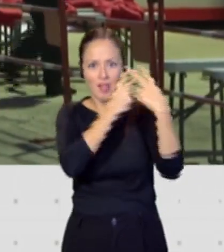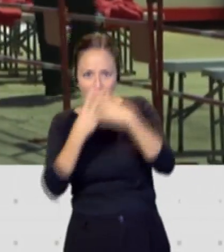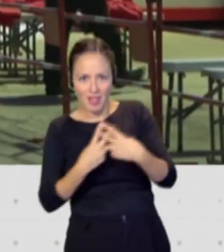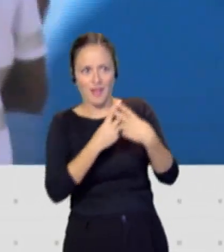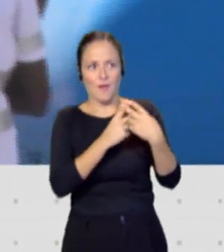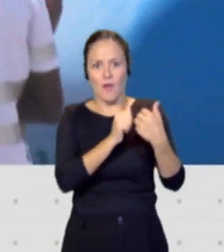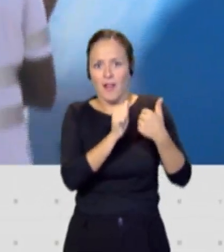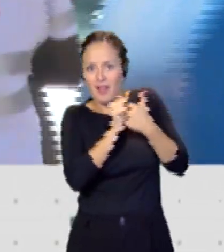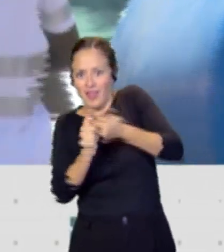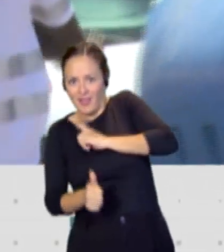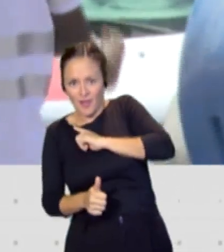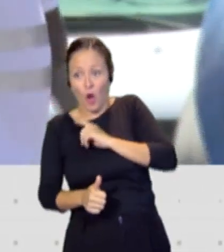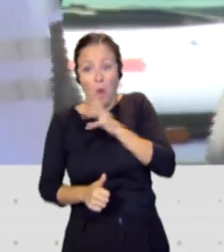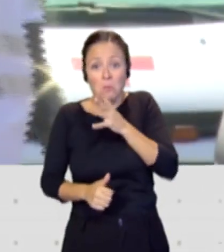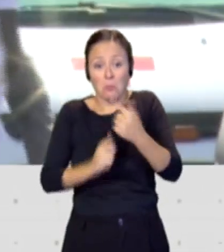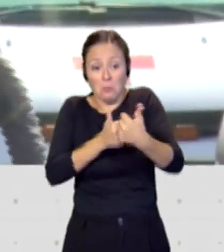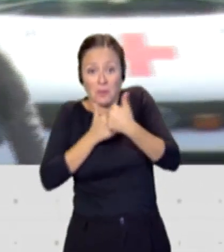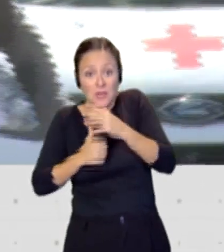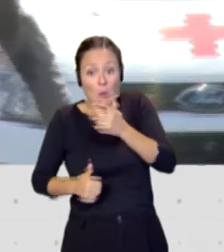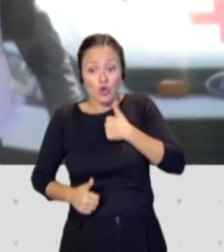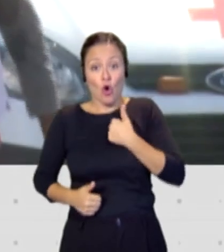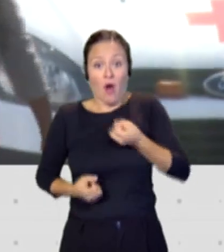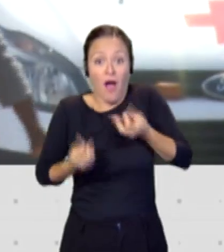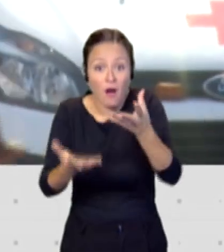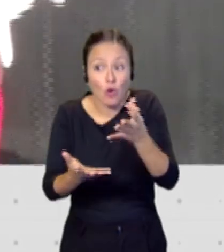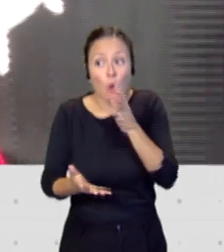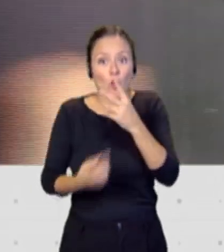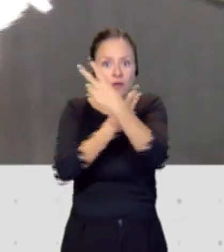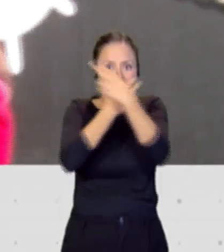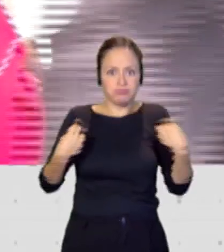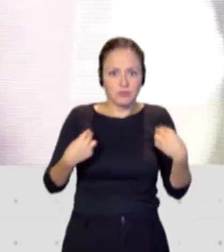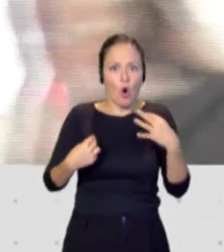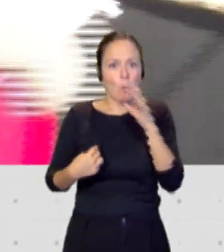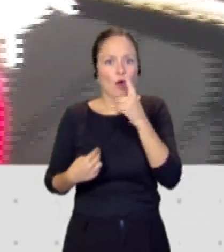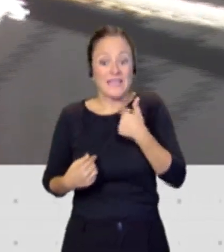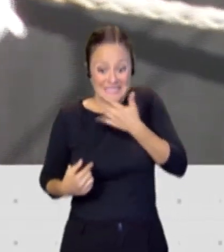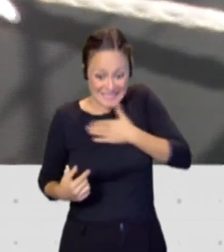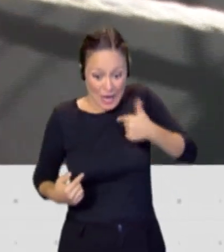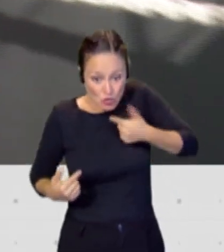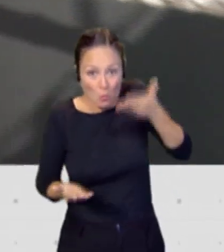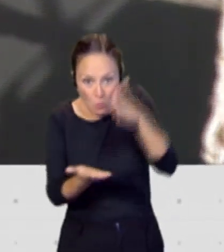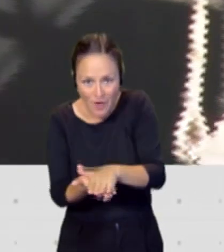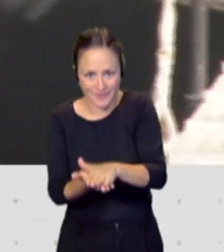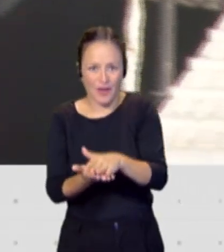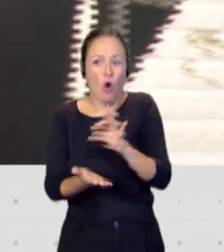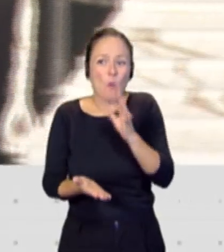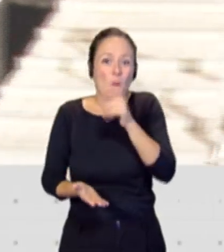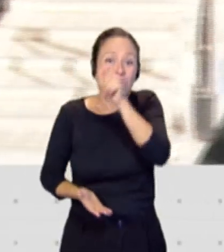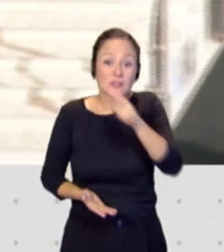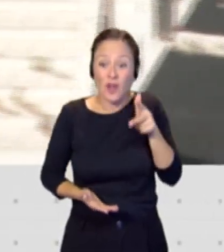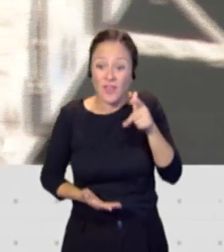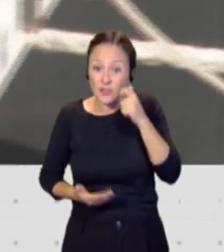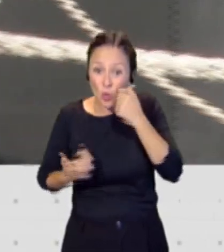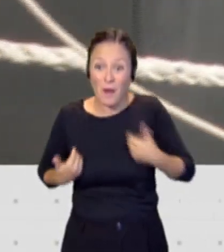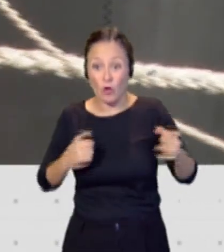por hablar, nos persiguen porque nos quieren calladas, nos persiguen porque nos quieren muertas, nos persiguen porque las defensoras de derechos humanos, sobre